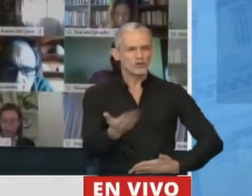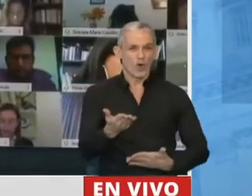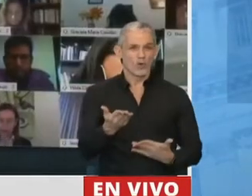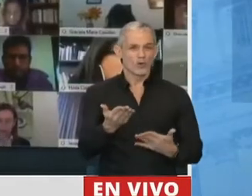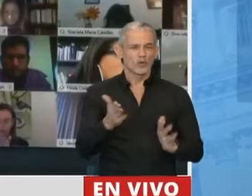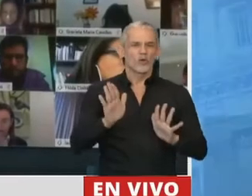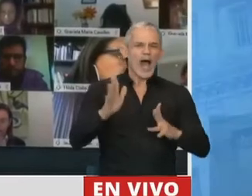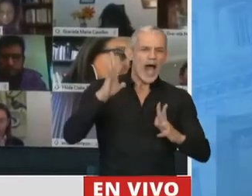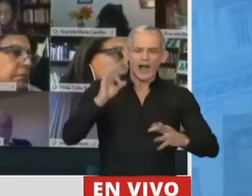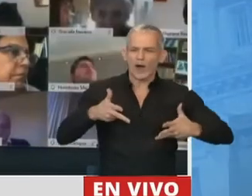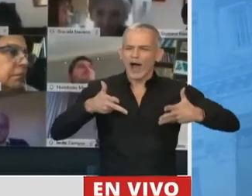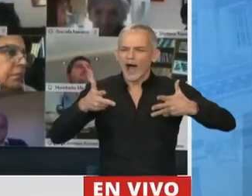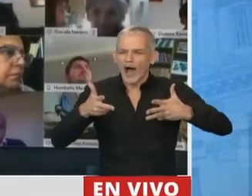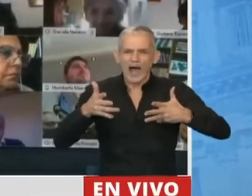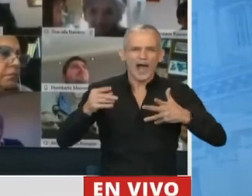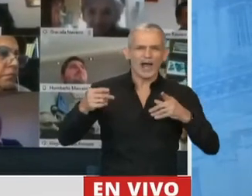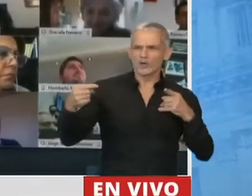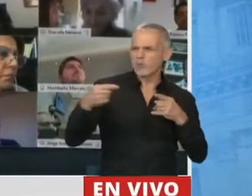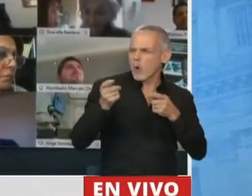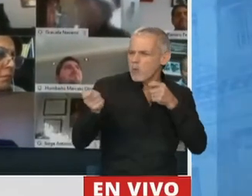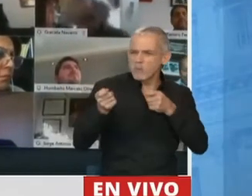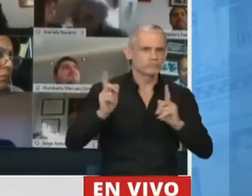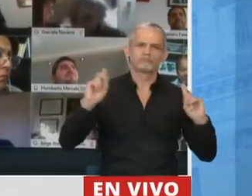censuremos aquellos extremos